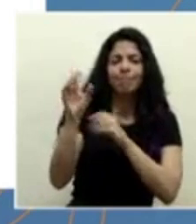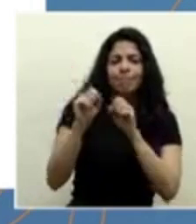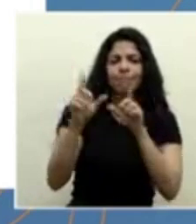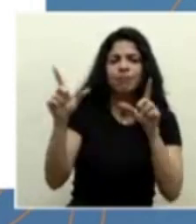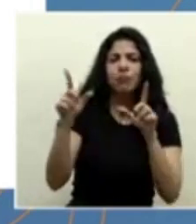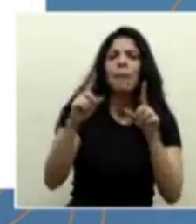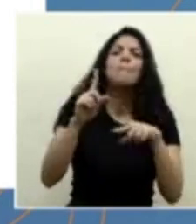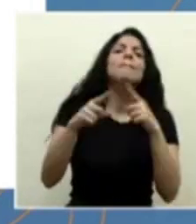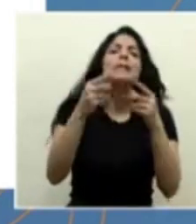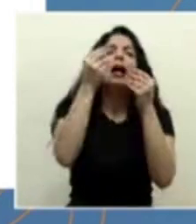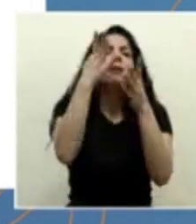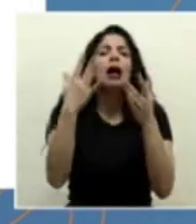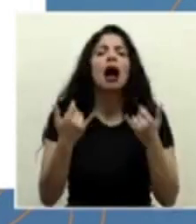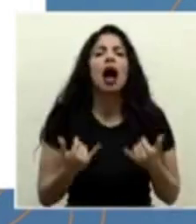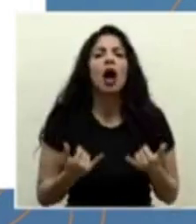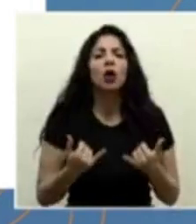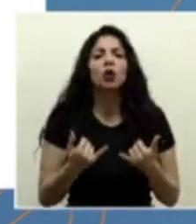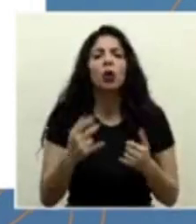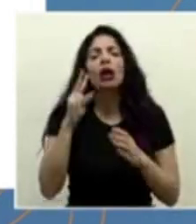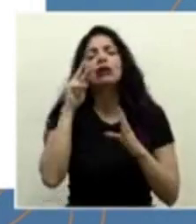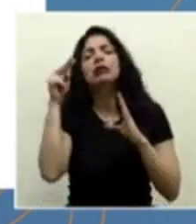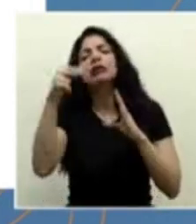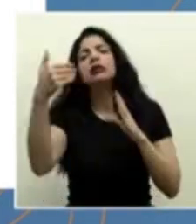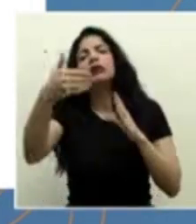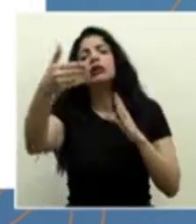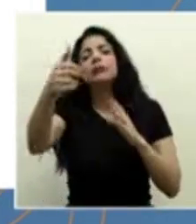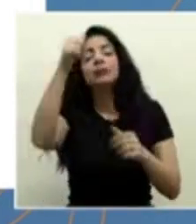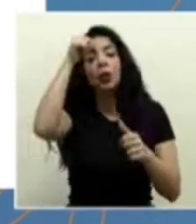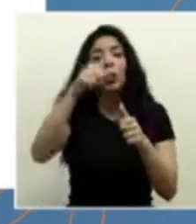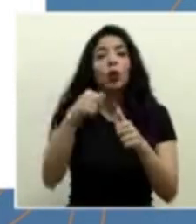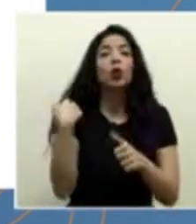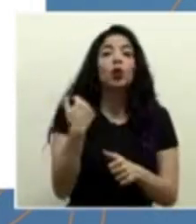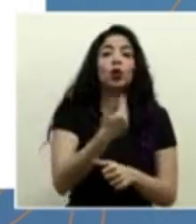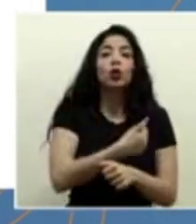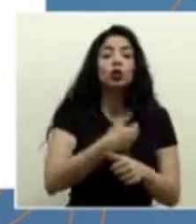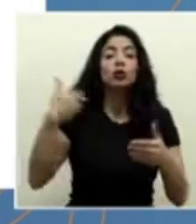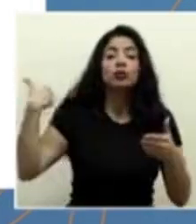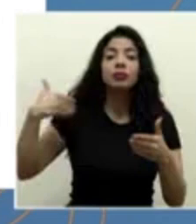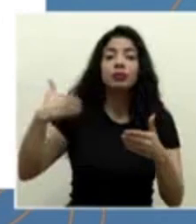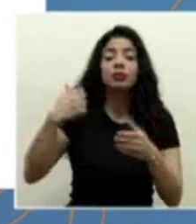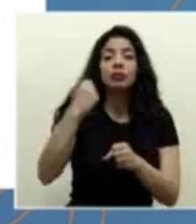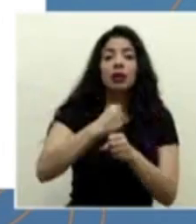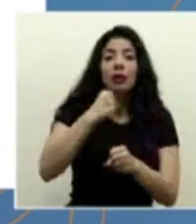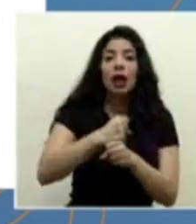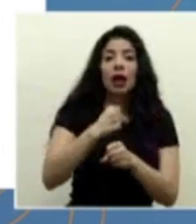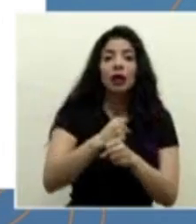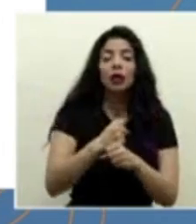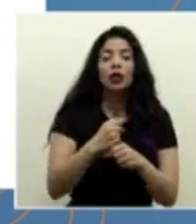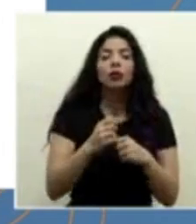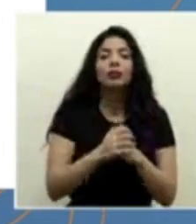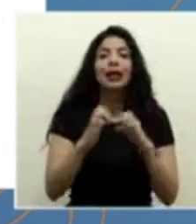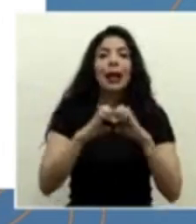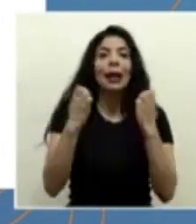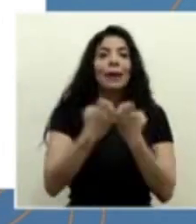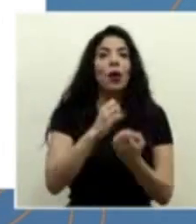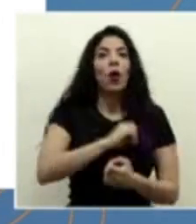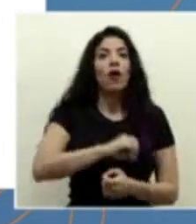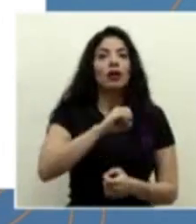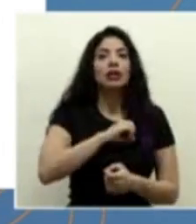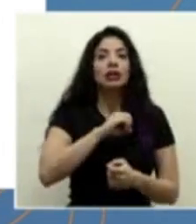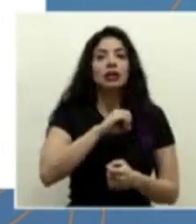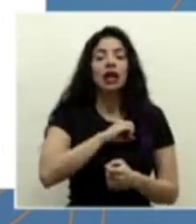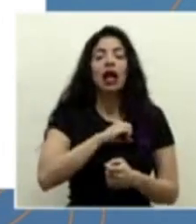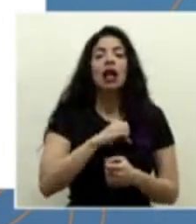hacer una actualización de las proyecciones. Recordemos que nosotros hemos estado trabajando, el equipo oficial que ha estado